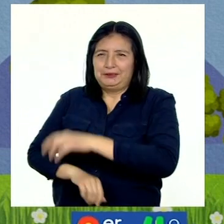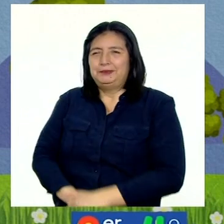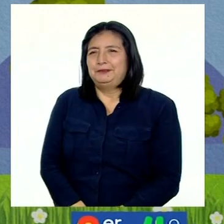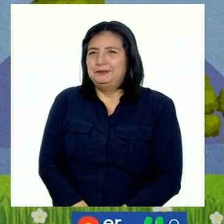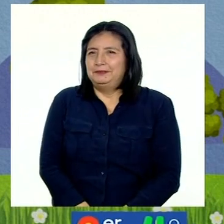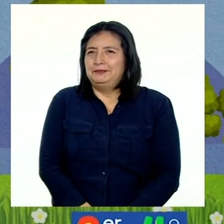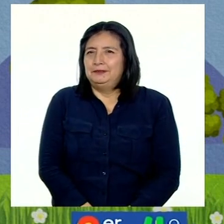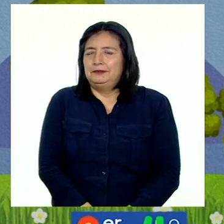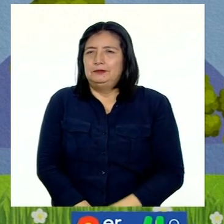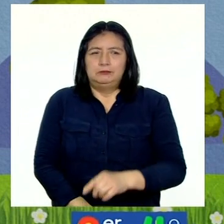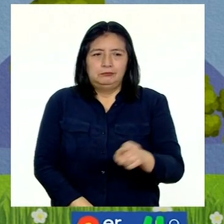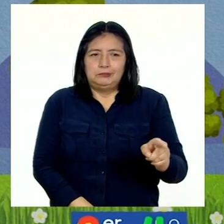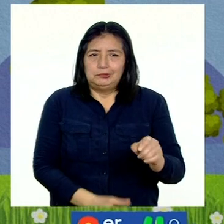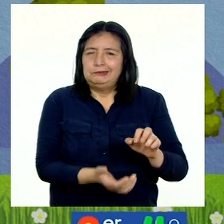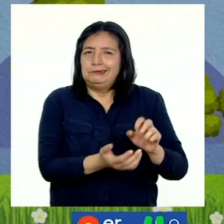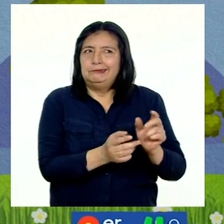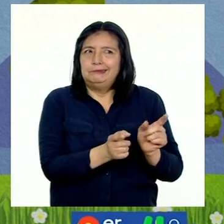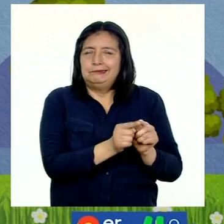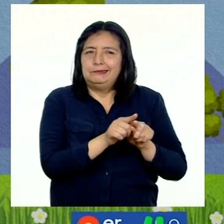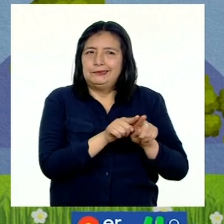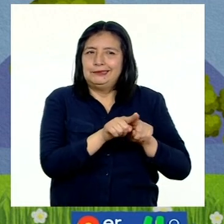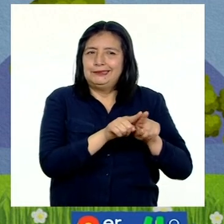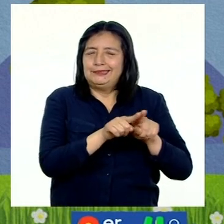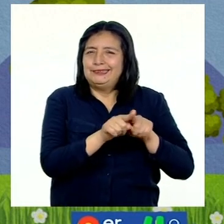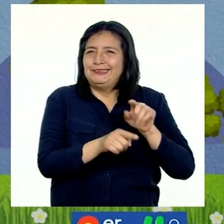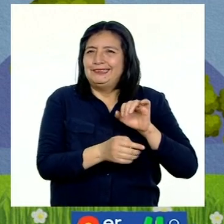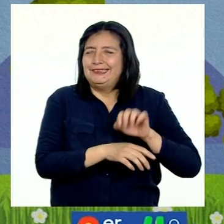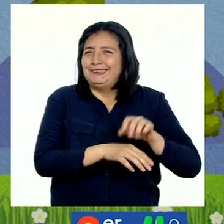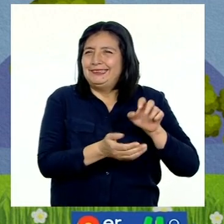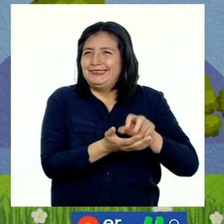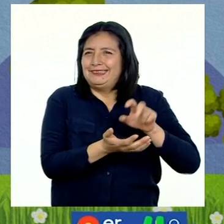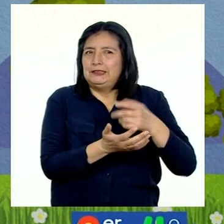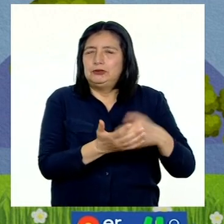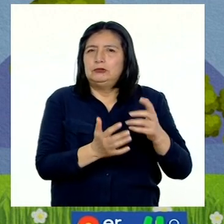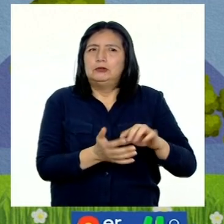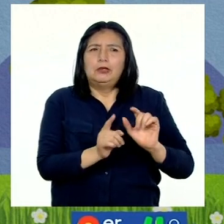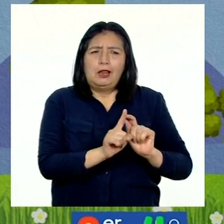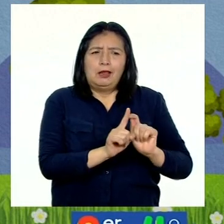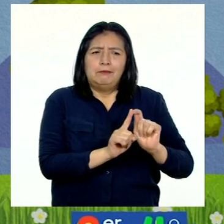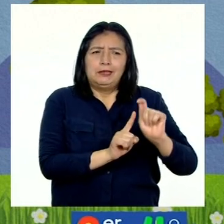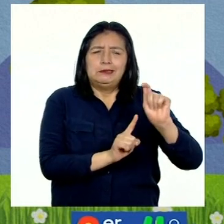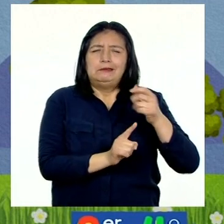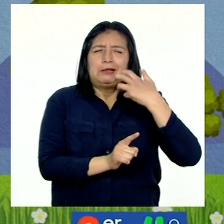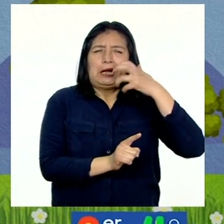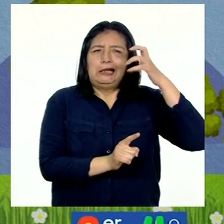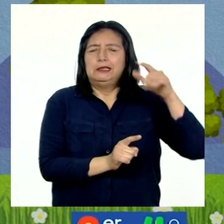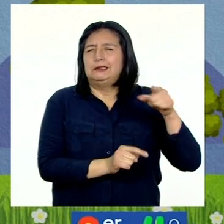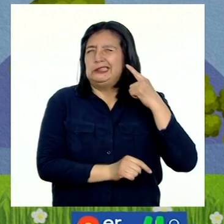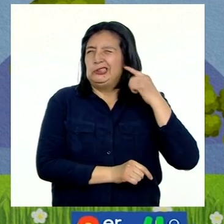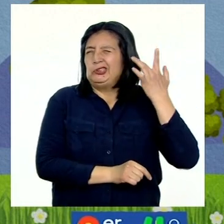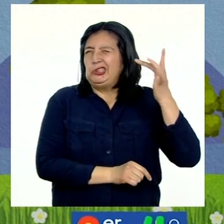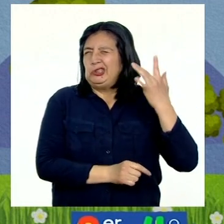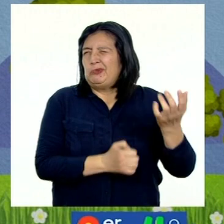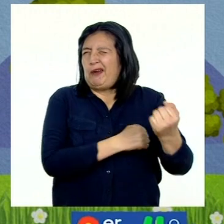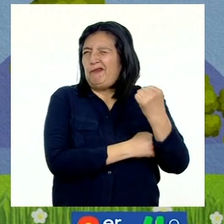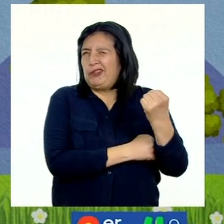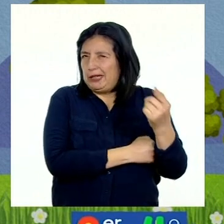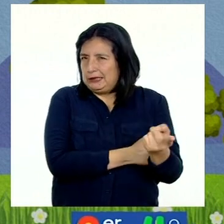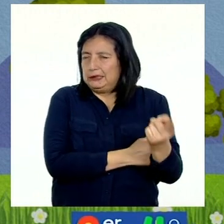lluvias. Los grillos aumentan sus chirridos cuando aumenta la temperatura. Por